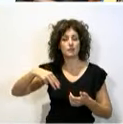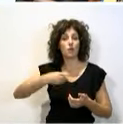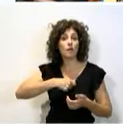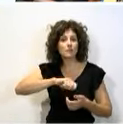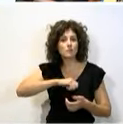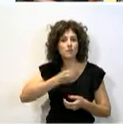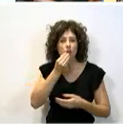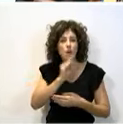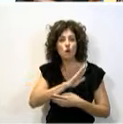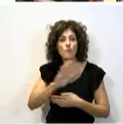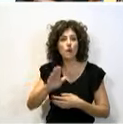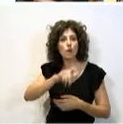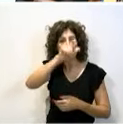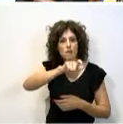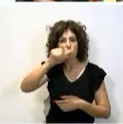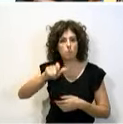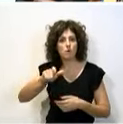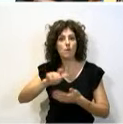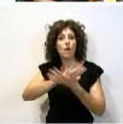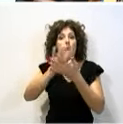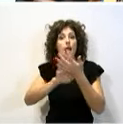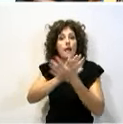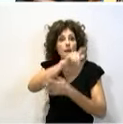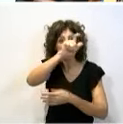es el pueblo. Que hable el pueblo.